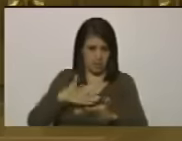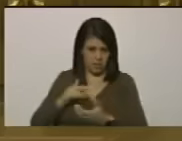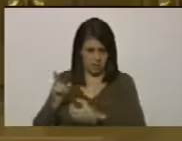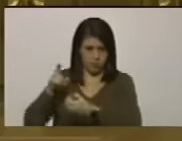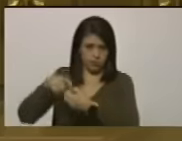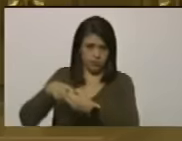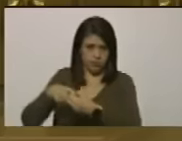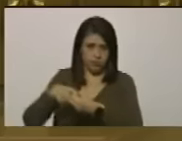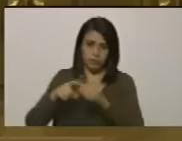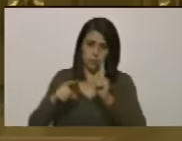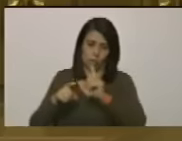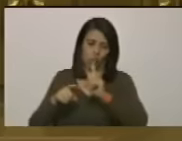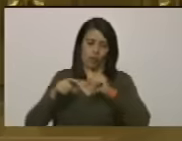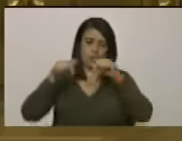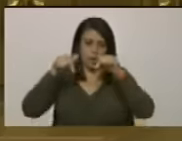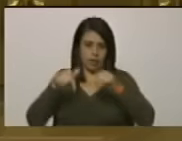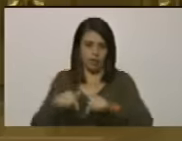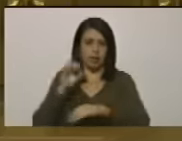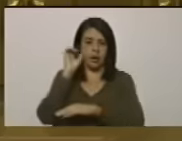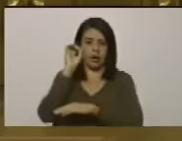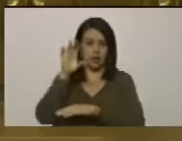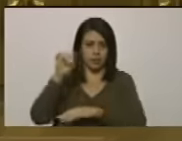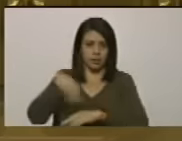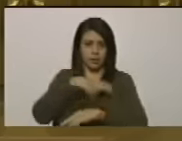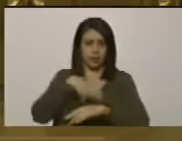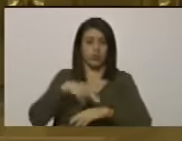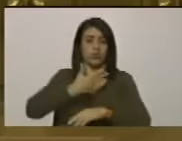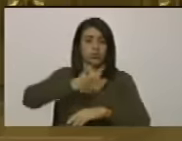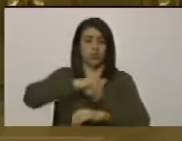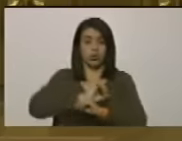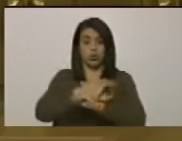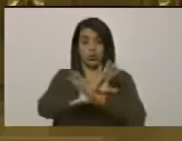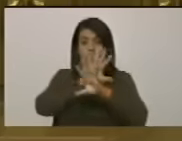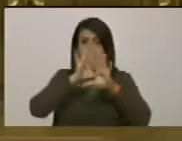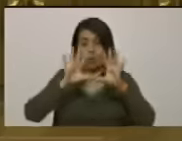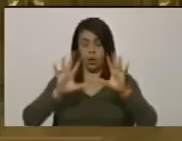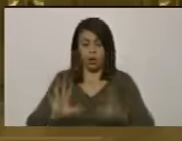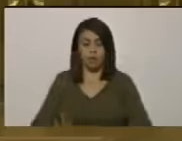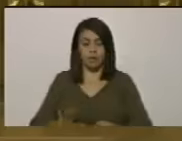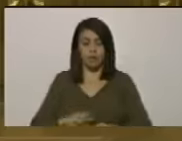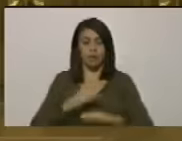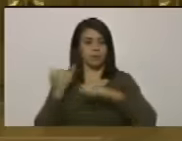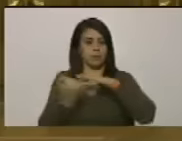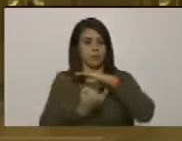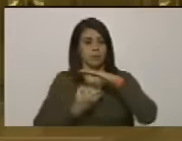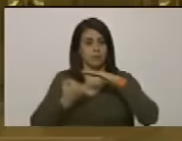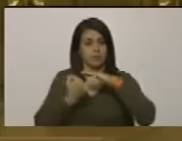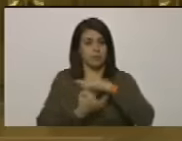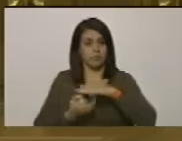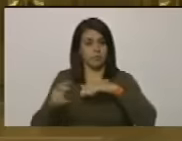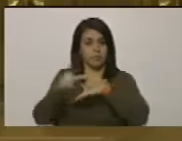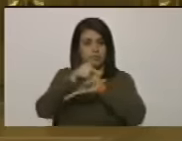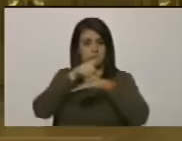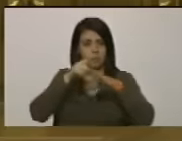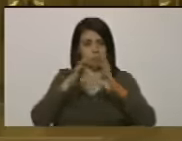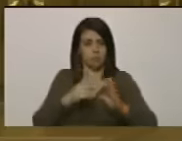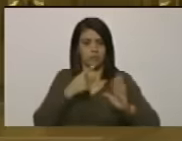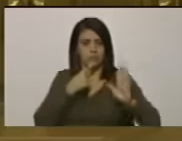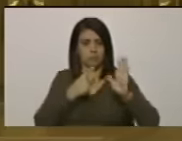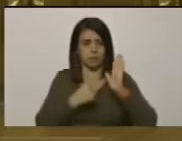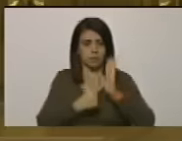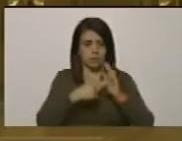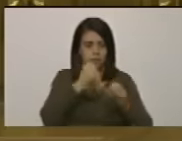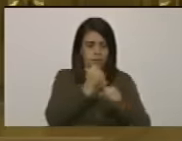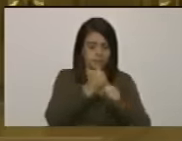Por eso, hoy, desde este Parlamento, nosotros dejamos claro que a las instituciones del Estado que cumplan con su deber